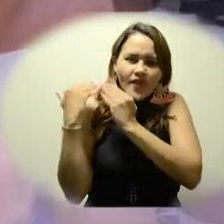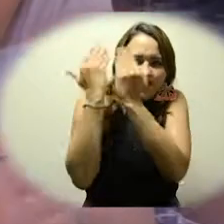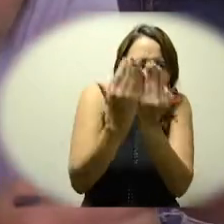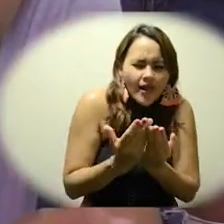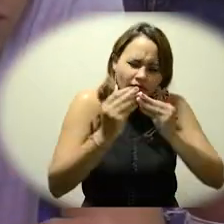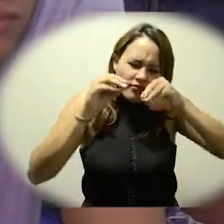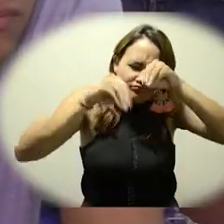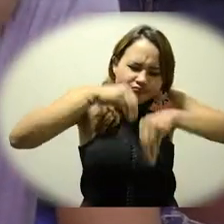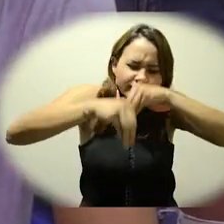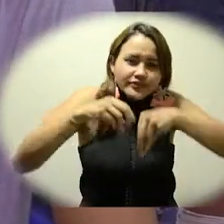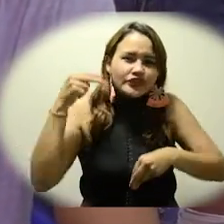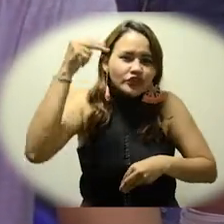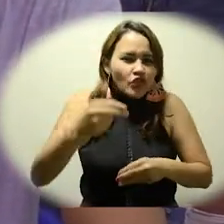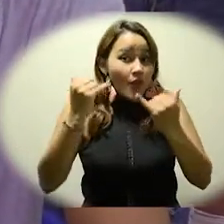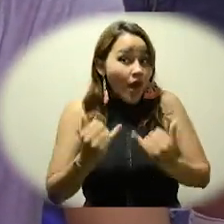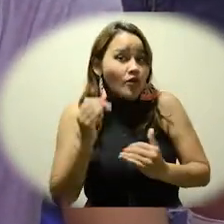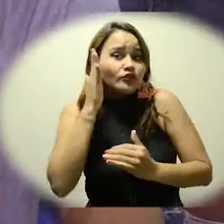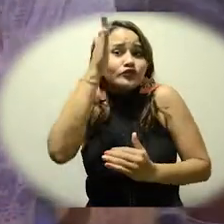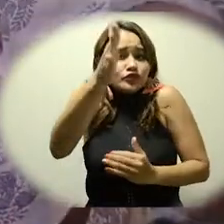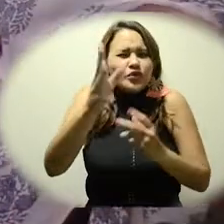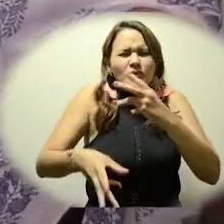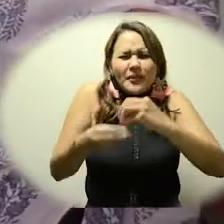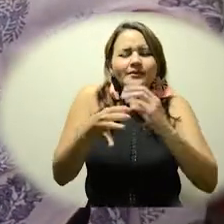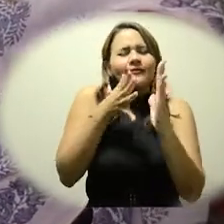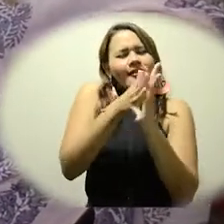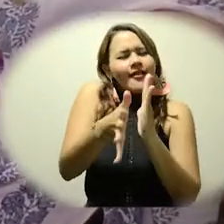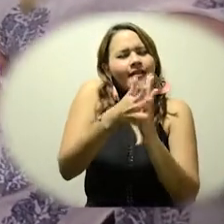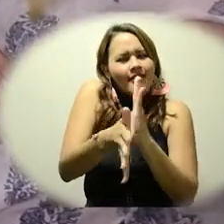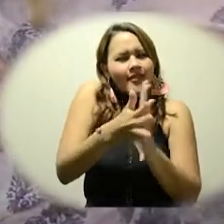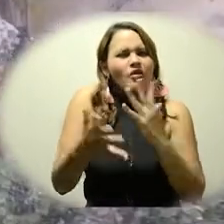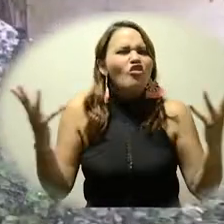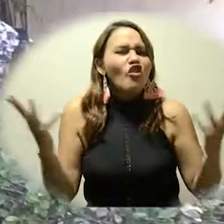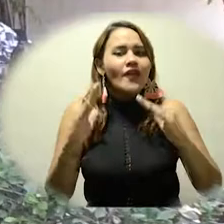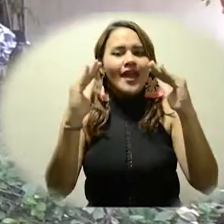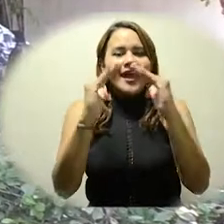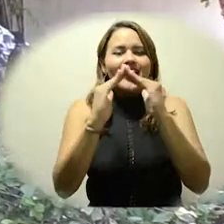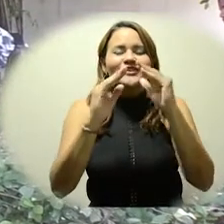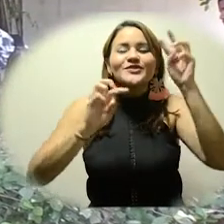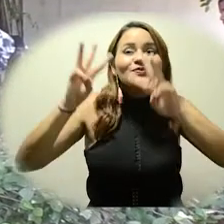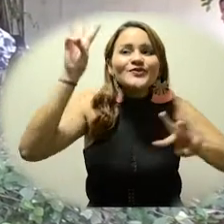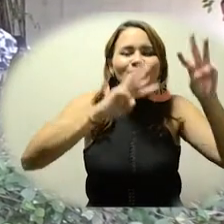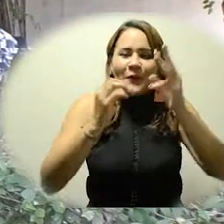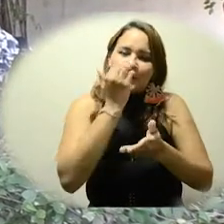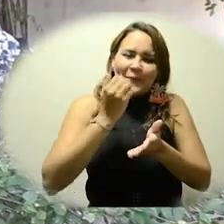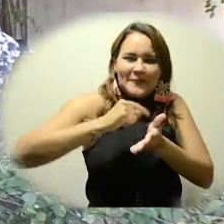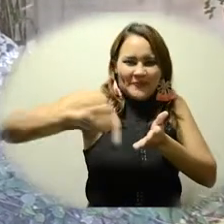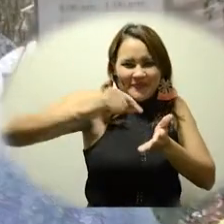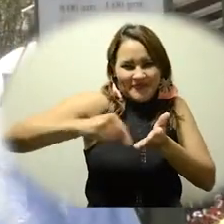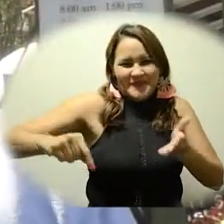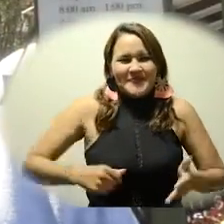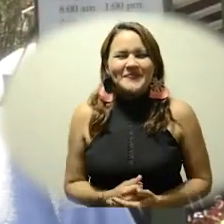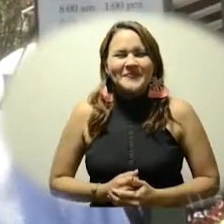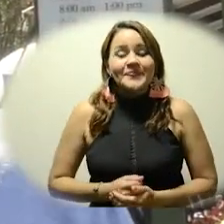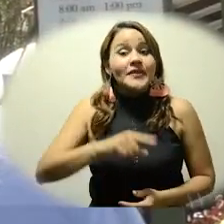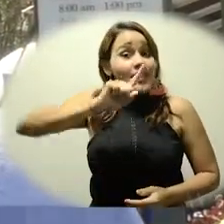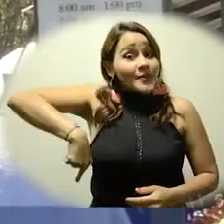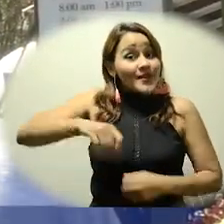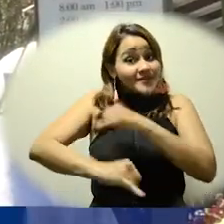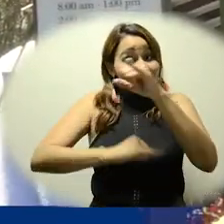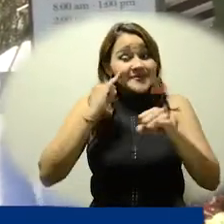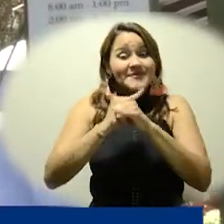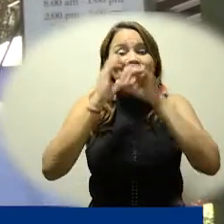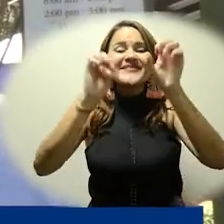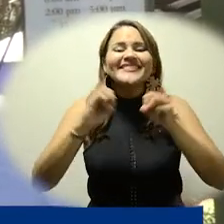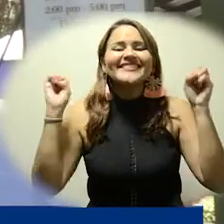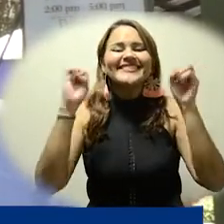relatos literarios presentes hacia narrativas futuras transmedia en la Casa Museo Gabriel García Márquez. La Escuela Internacional del Realismo